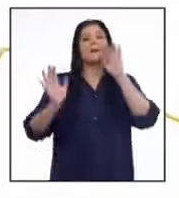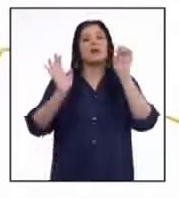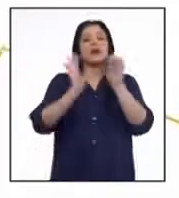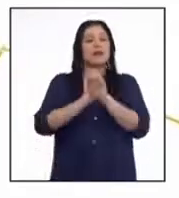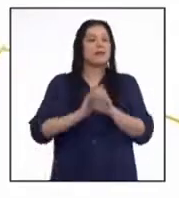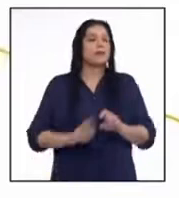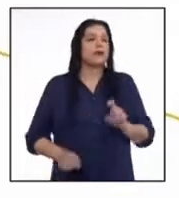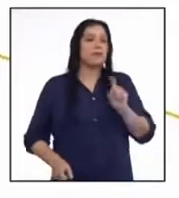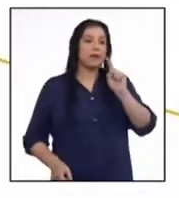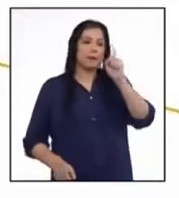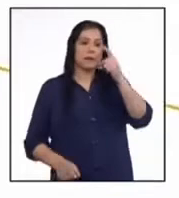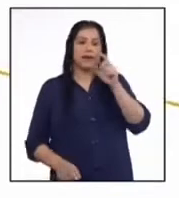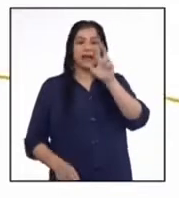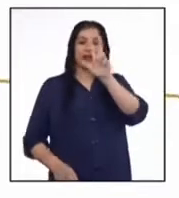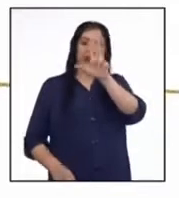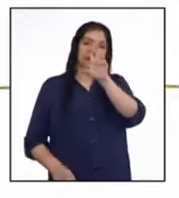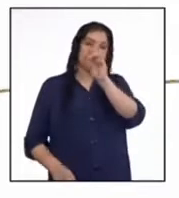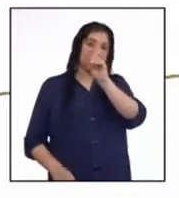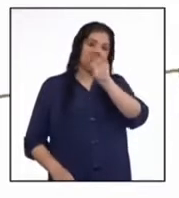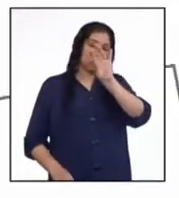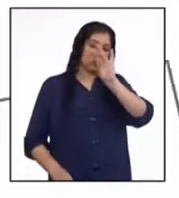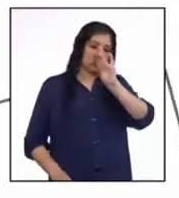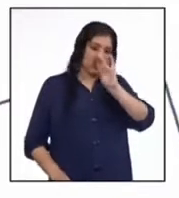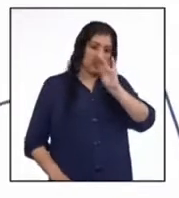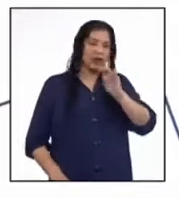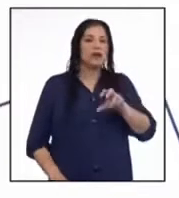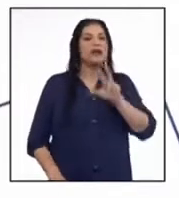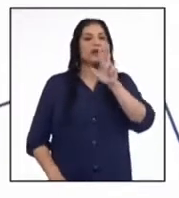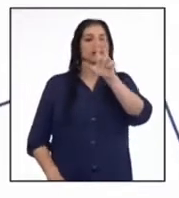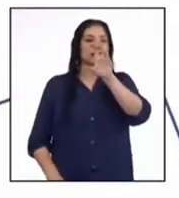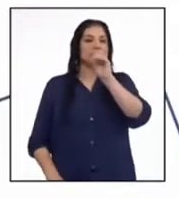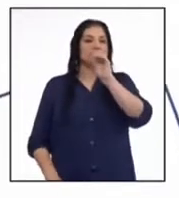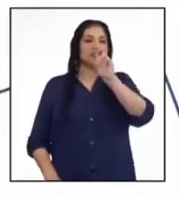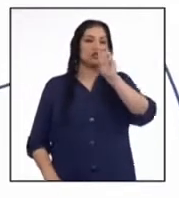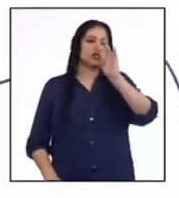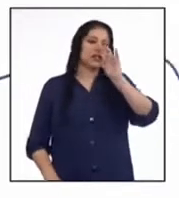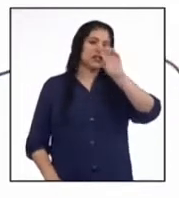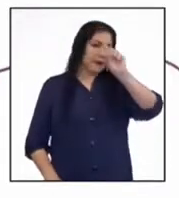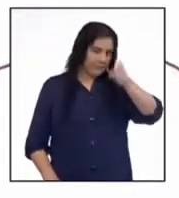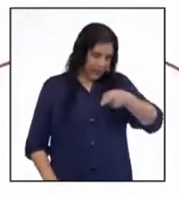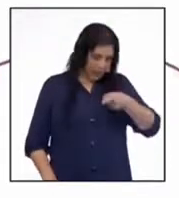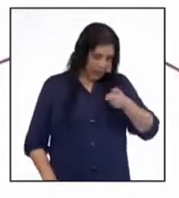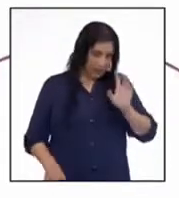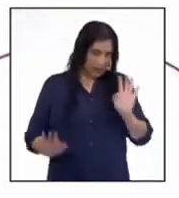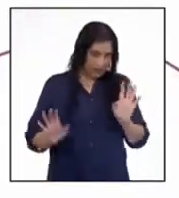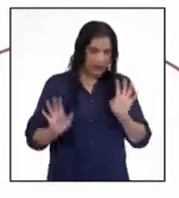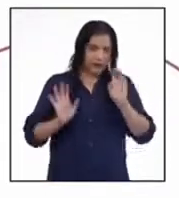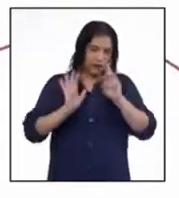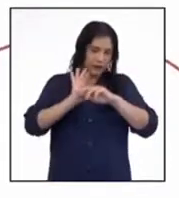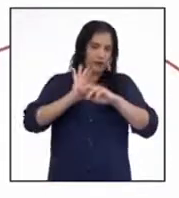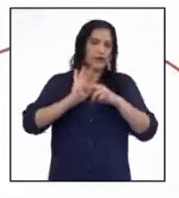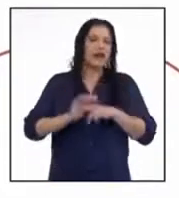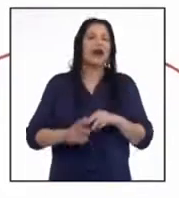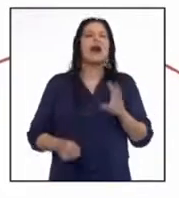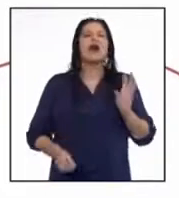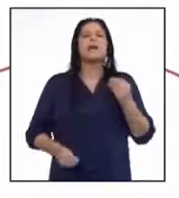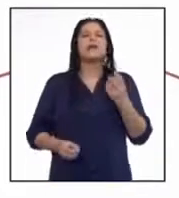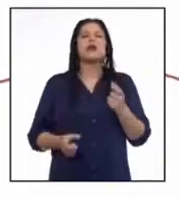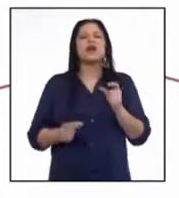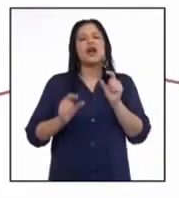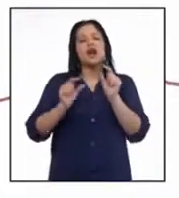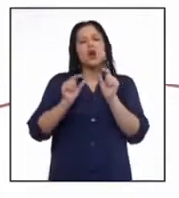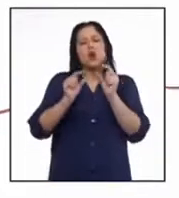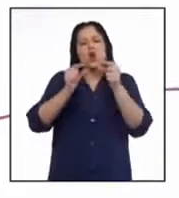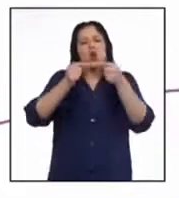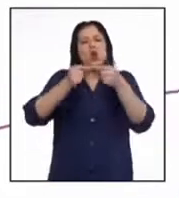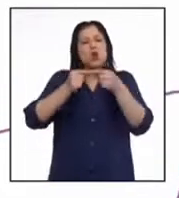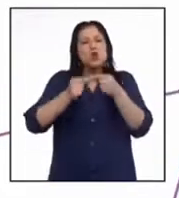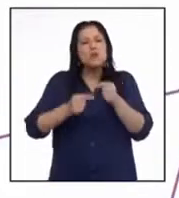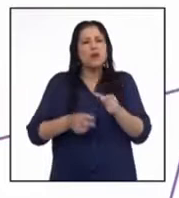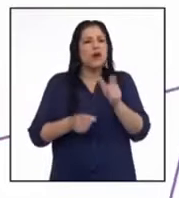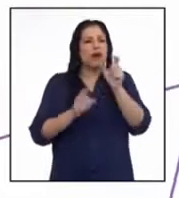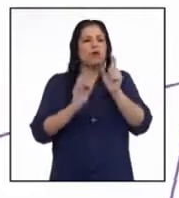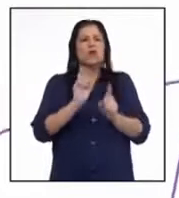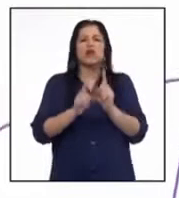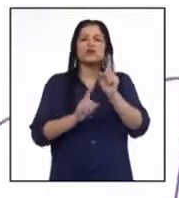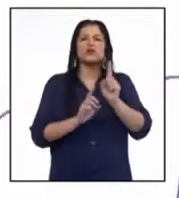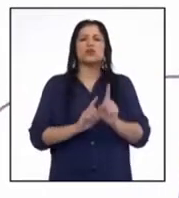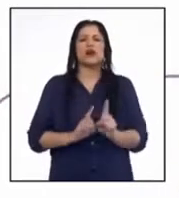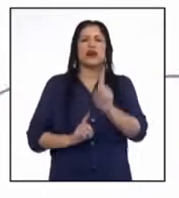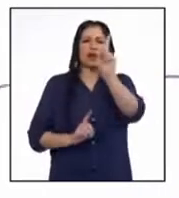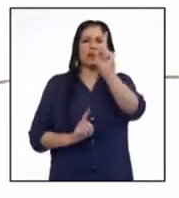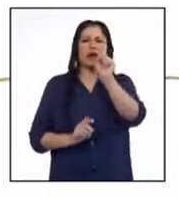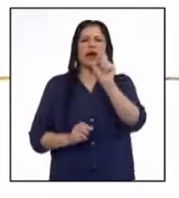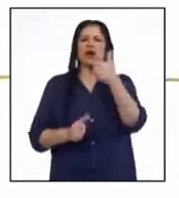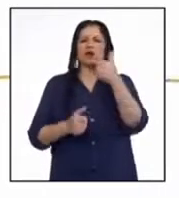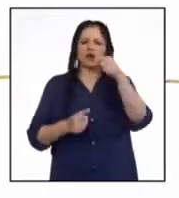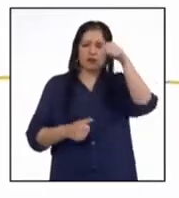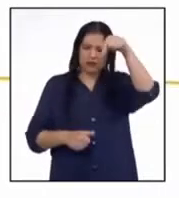primera barra, el número 307 significa en realidad 307 mil personas. Profesora, ¿y por qué un grupo de barras apunta hacia arriba y otro grupo